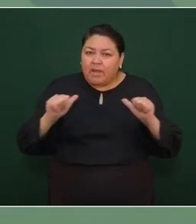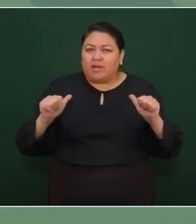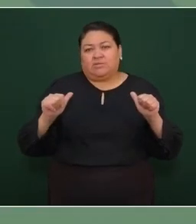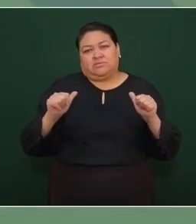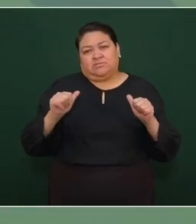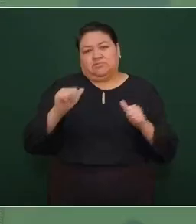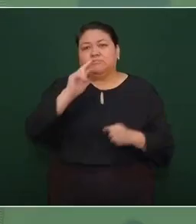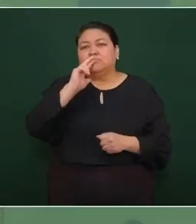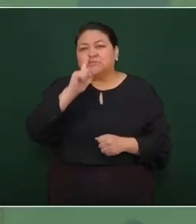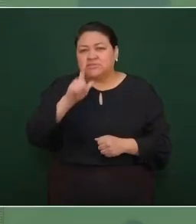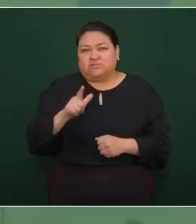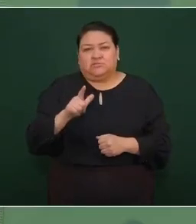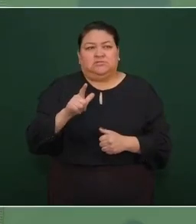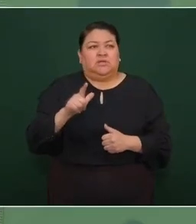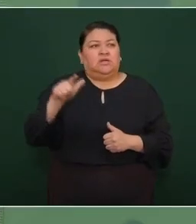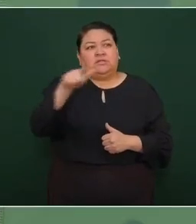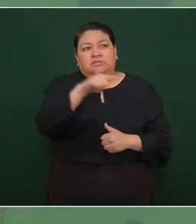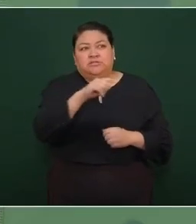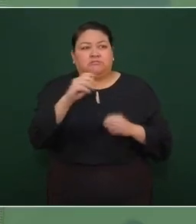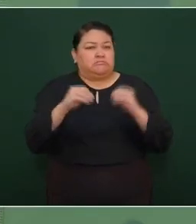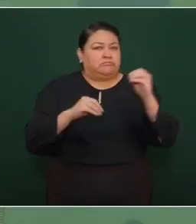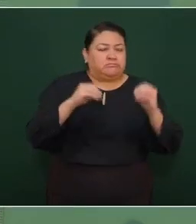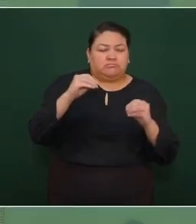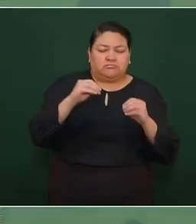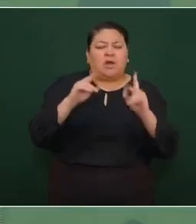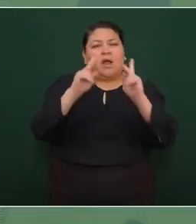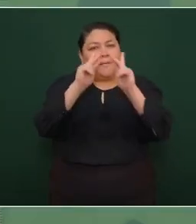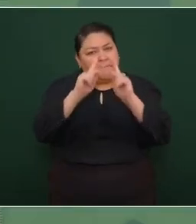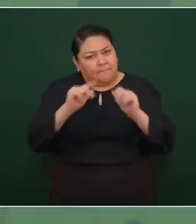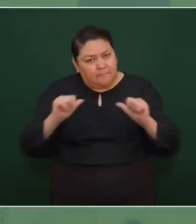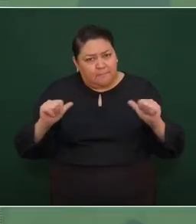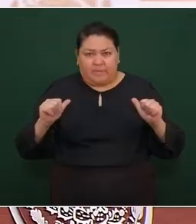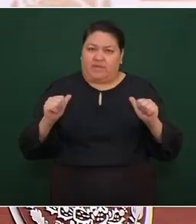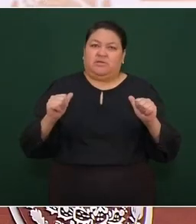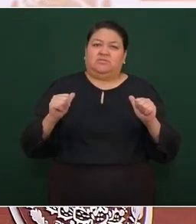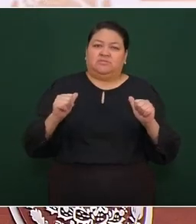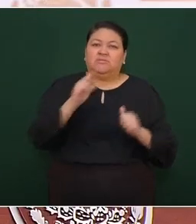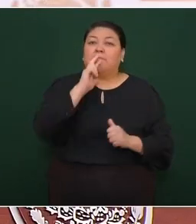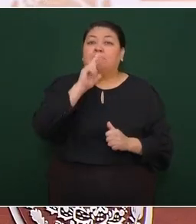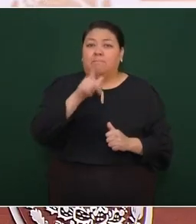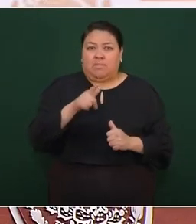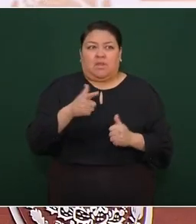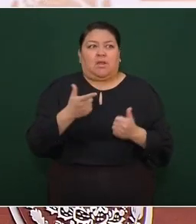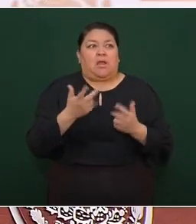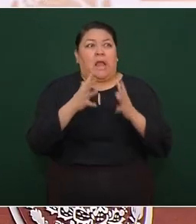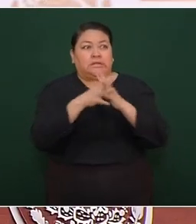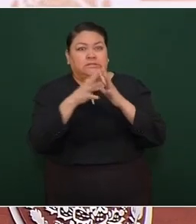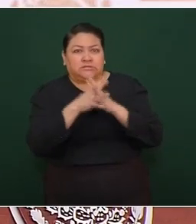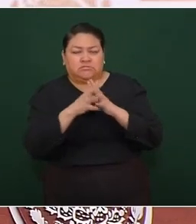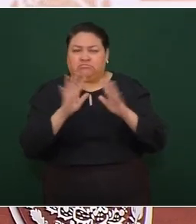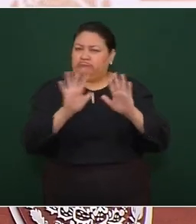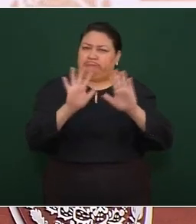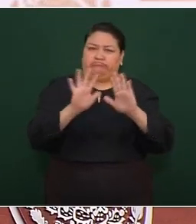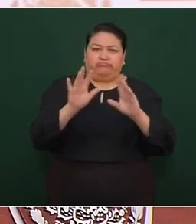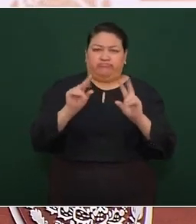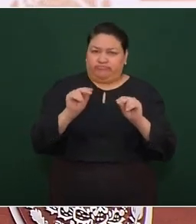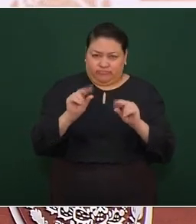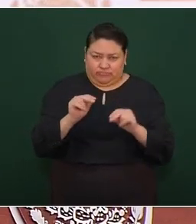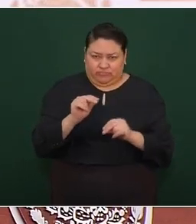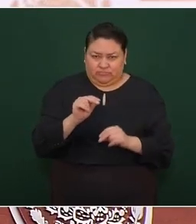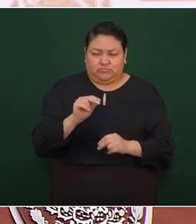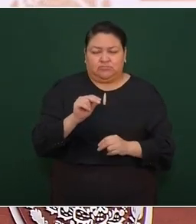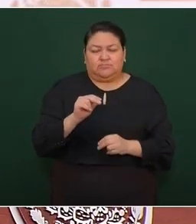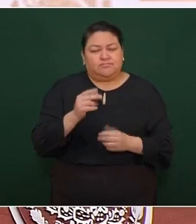de las controversias, el de no apostar al armamentismo y